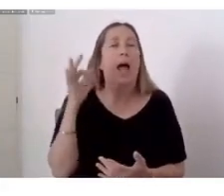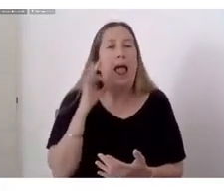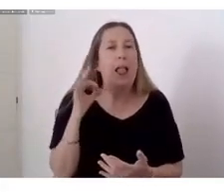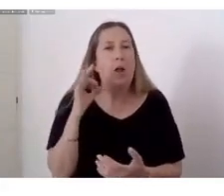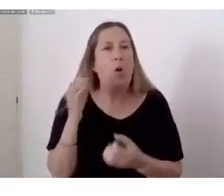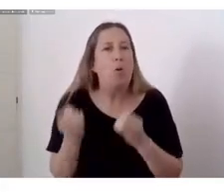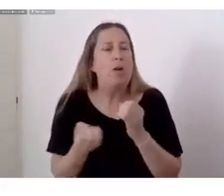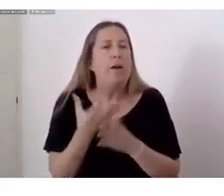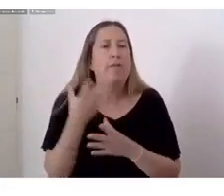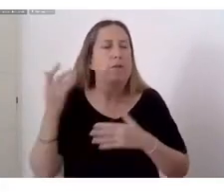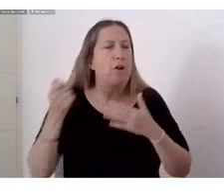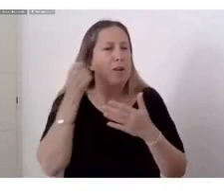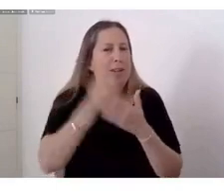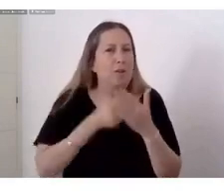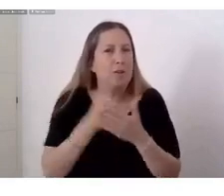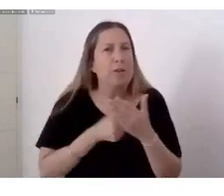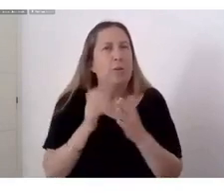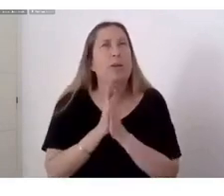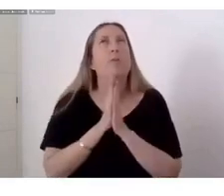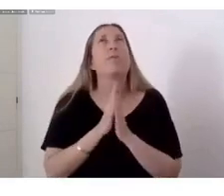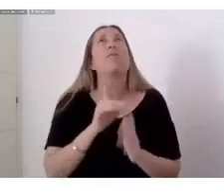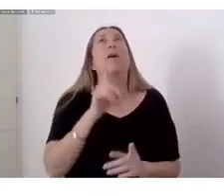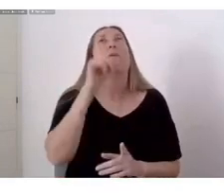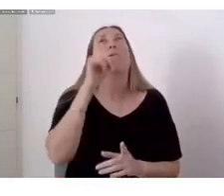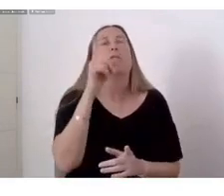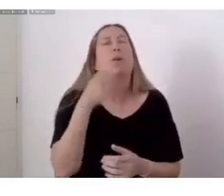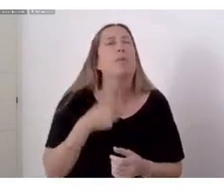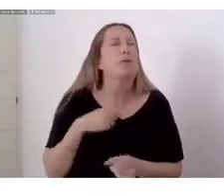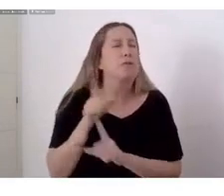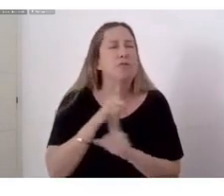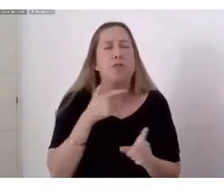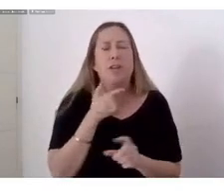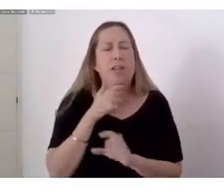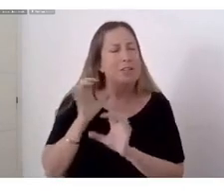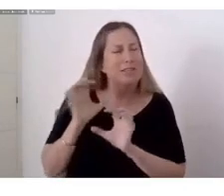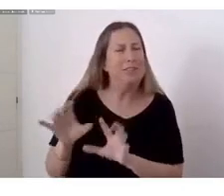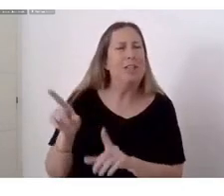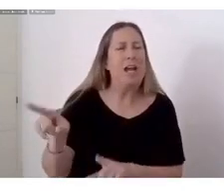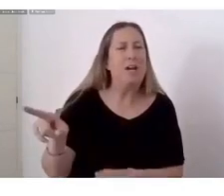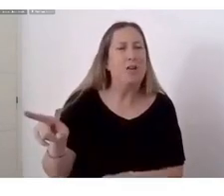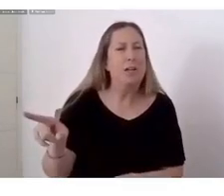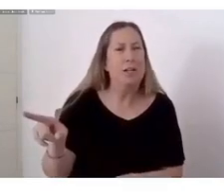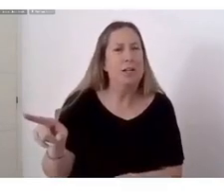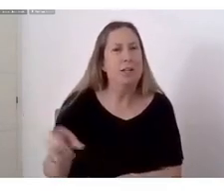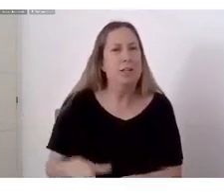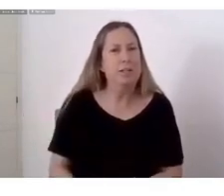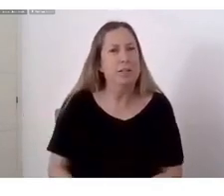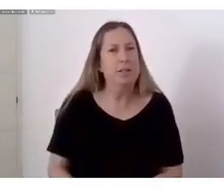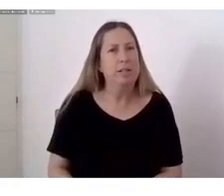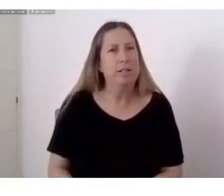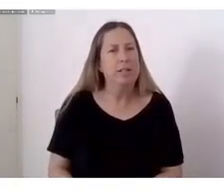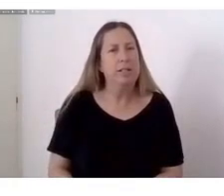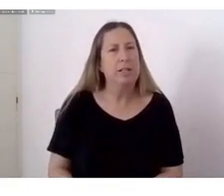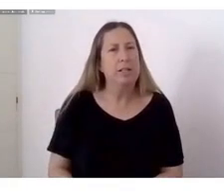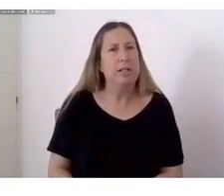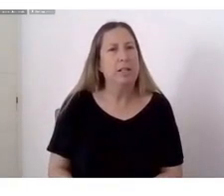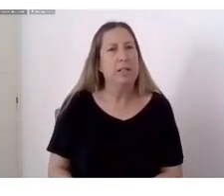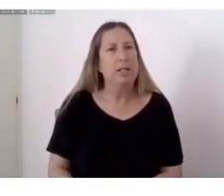seguirte Dios Para no odiar Al mundo Que me